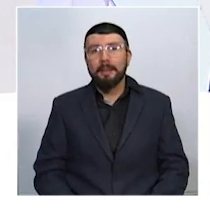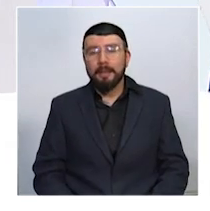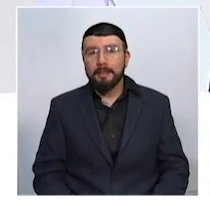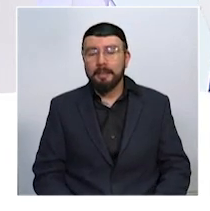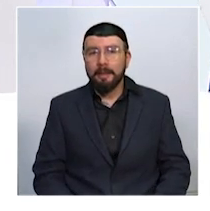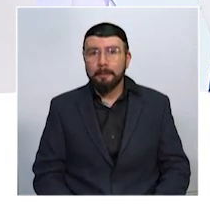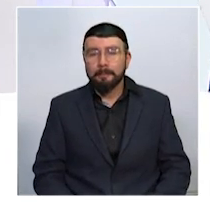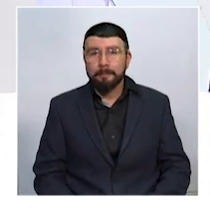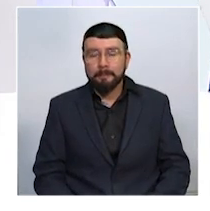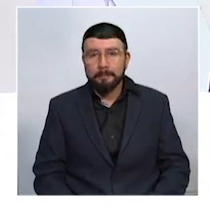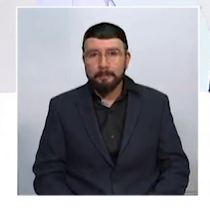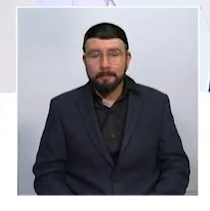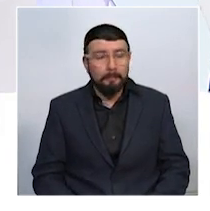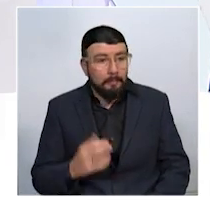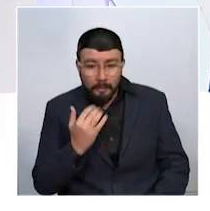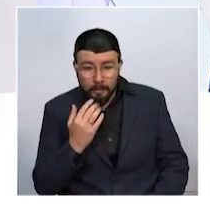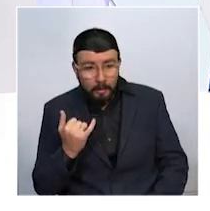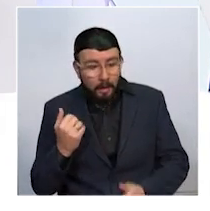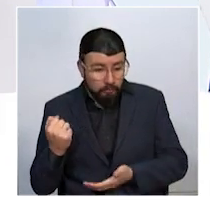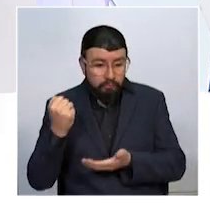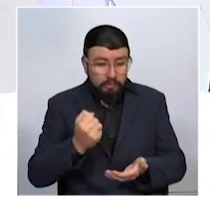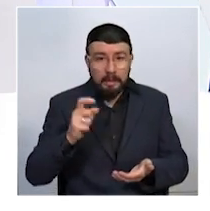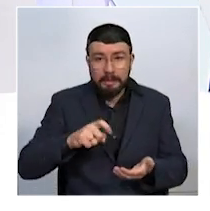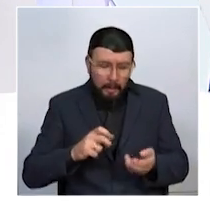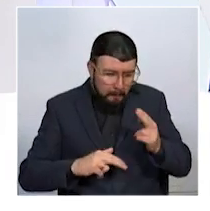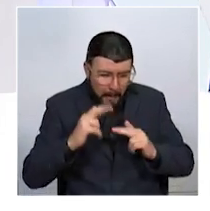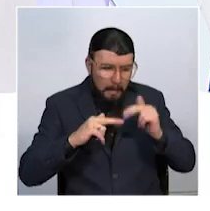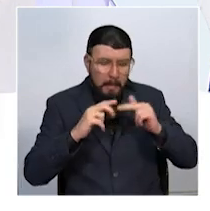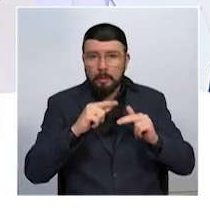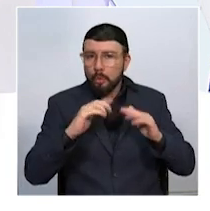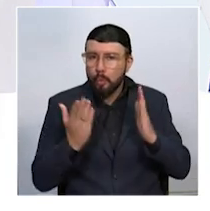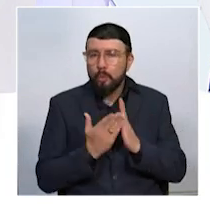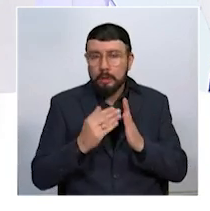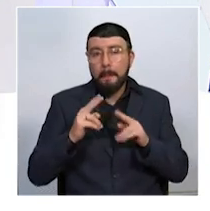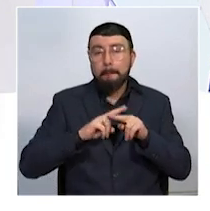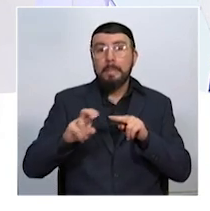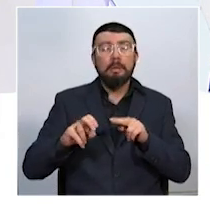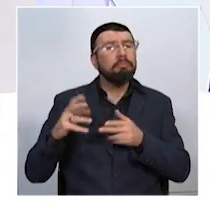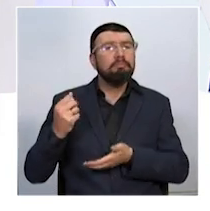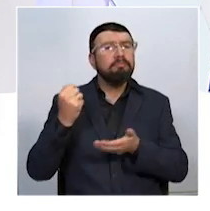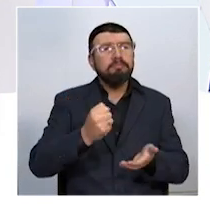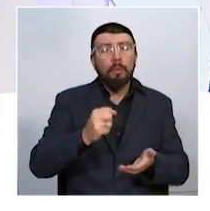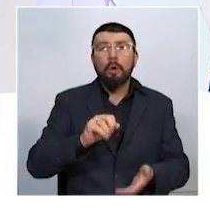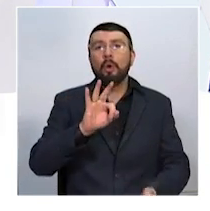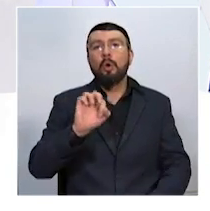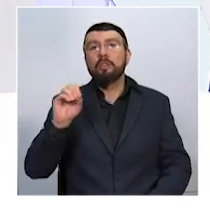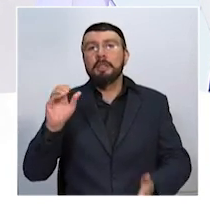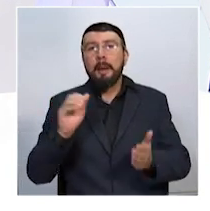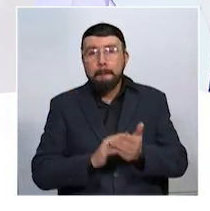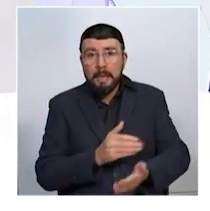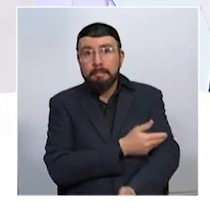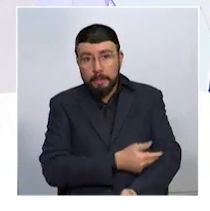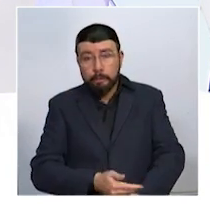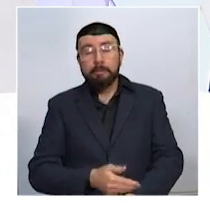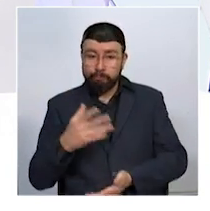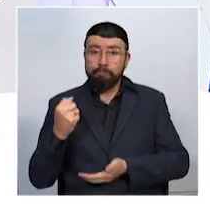necesitaría, por ejemplo, para superar toda la infraestructura educativa en Manizales. Hasta el momento se han invertido 80 mil millones de pesos. Sin embargo,